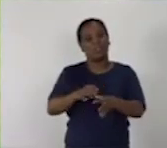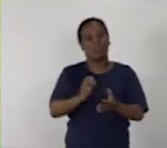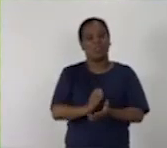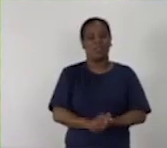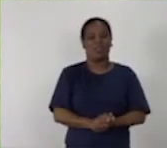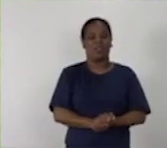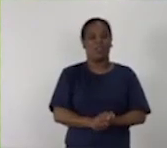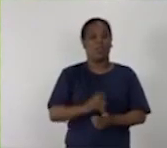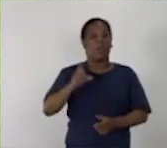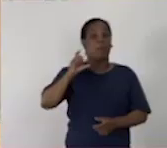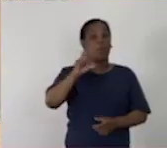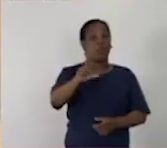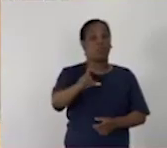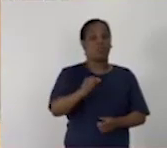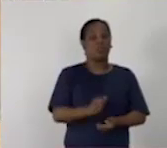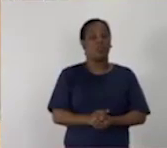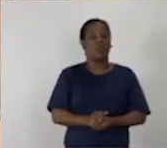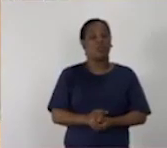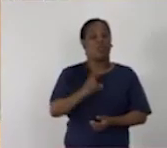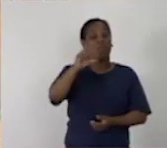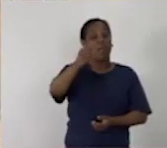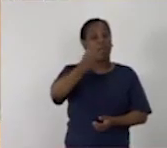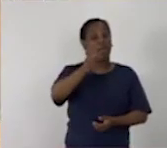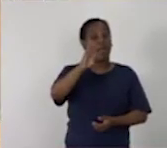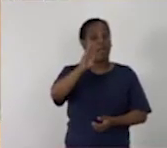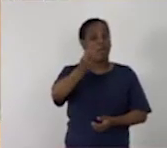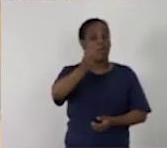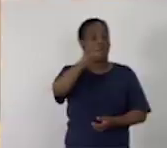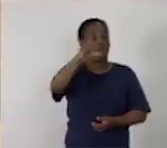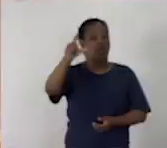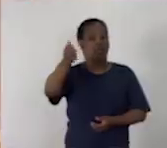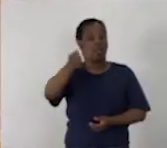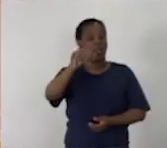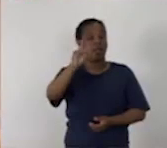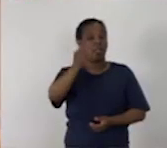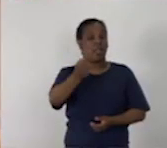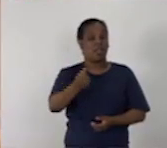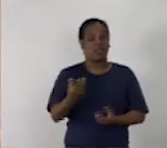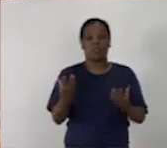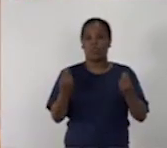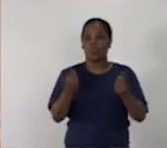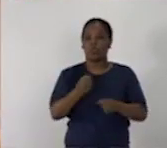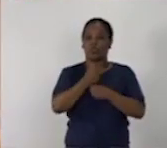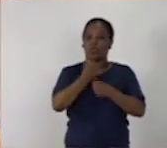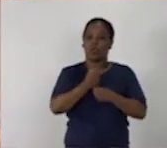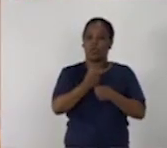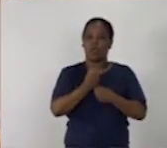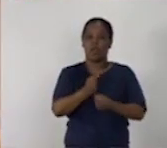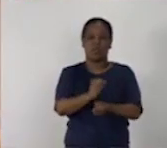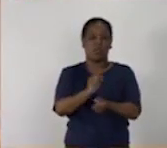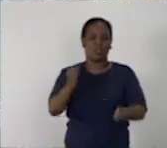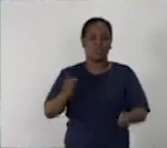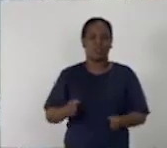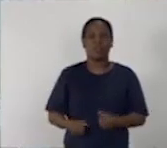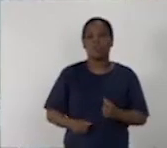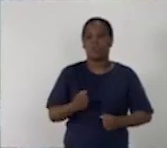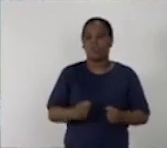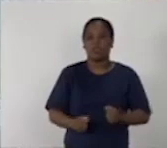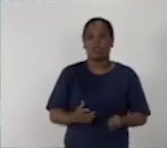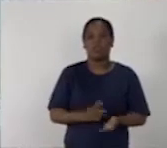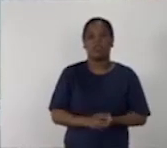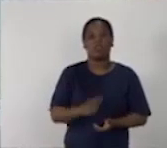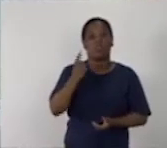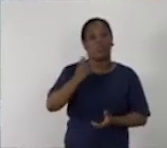Por último, una caballada es una manada de caballos. Como ven, de una forma u otra,